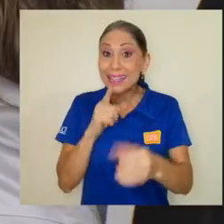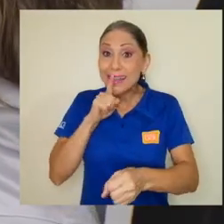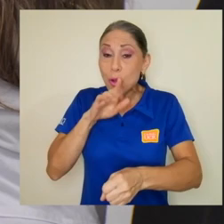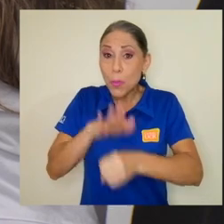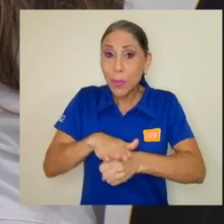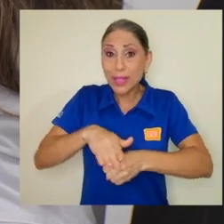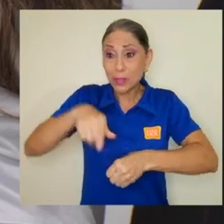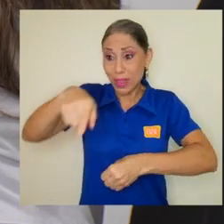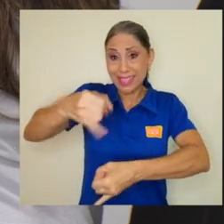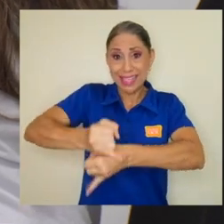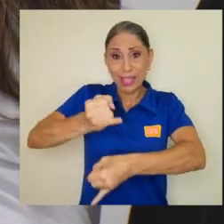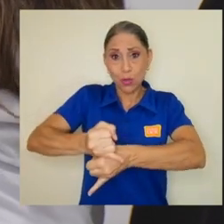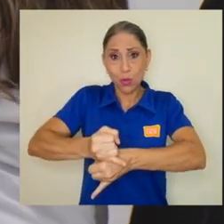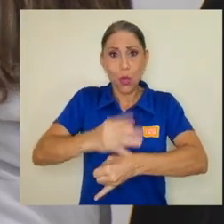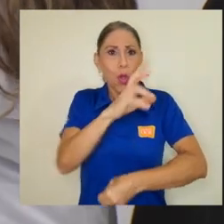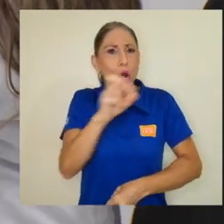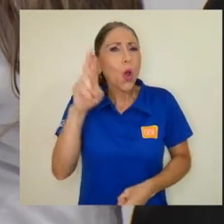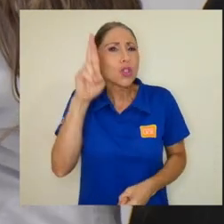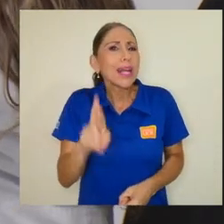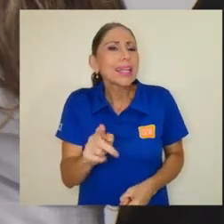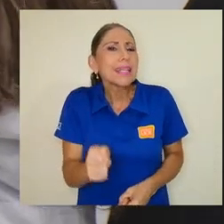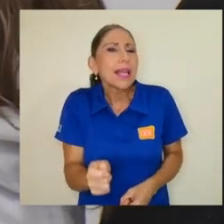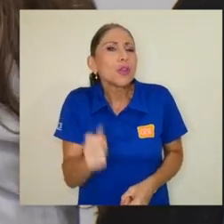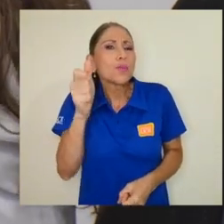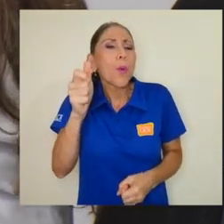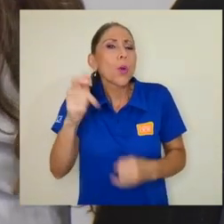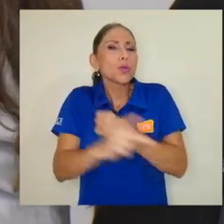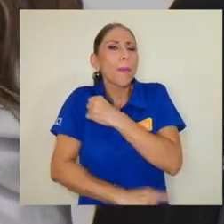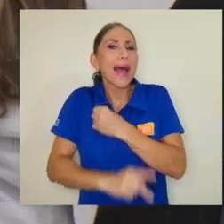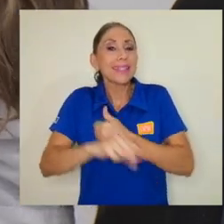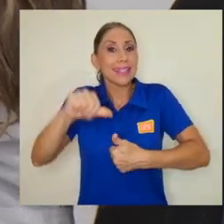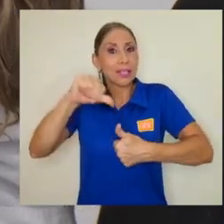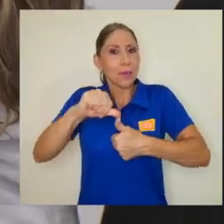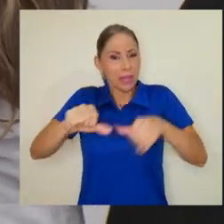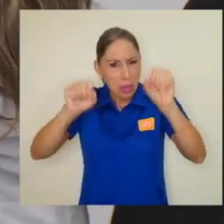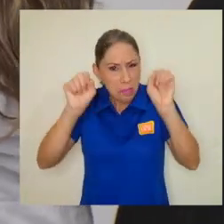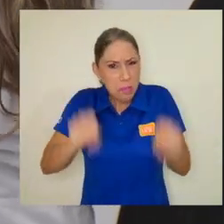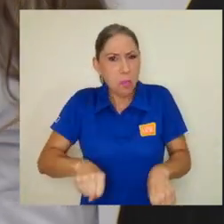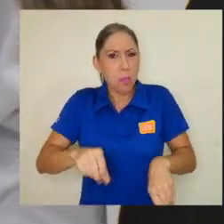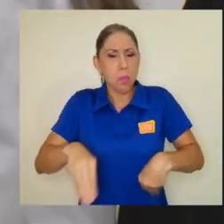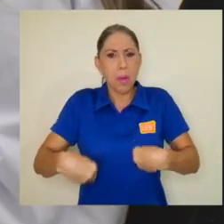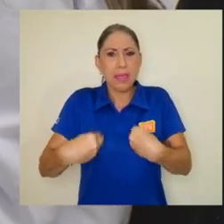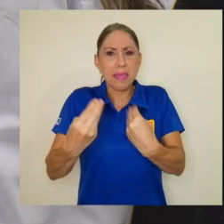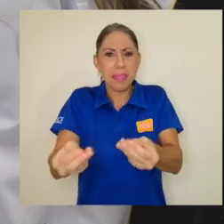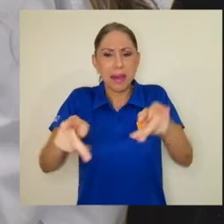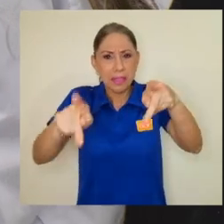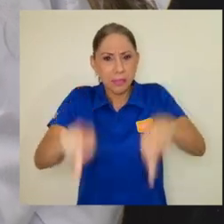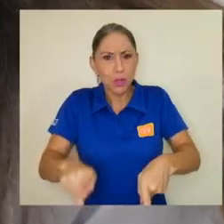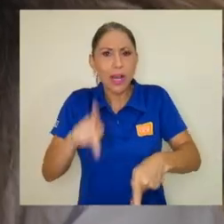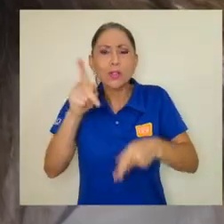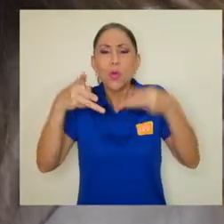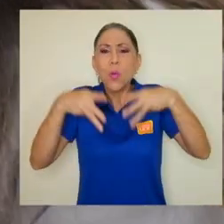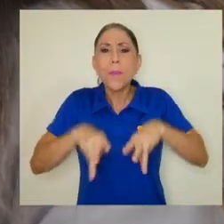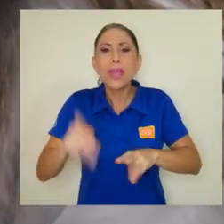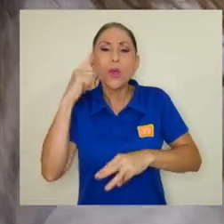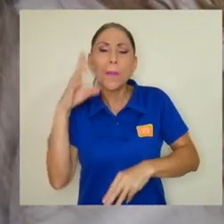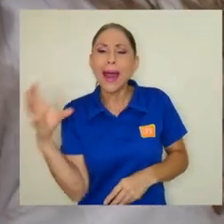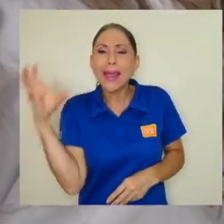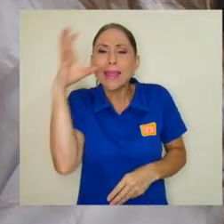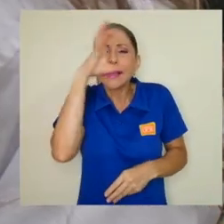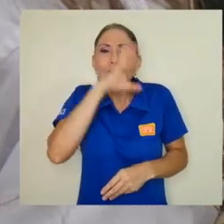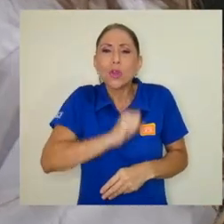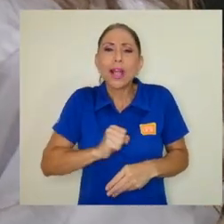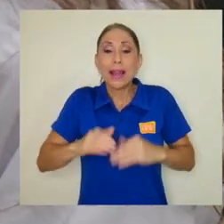al compromiso de este instituto, Costa Rica es de los pocos países de Centroamérica capaces de brindar a la población un método para